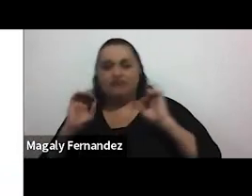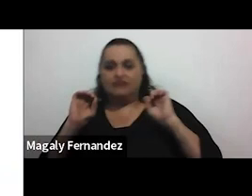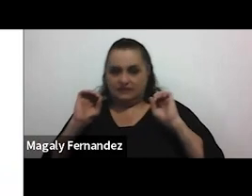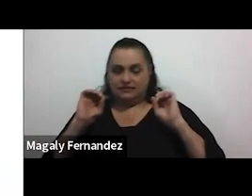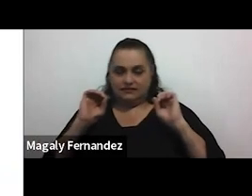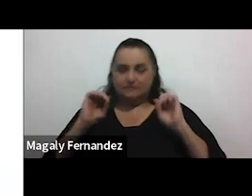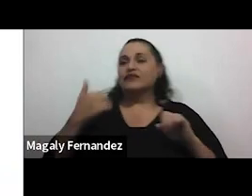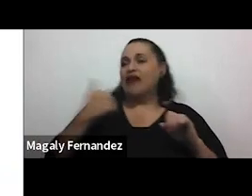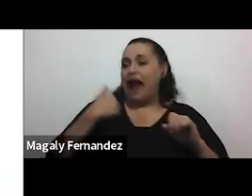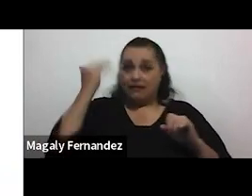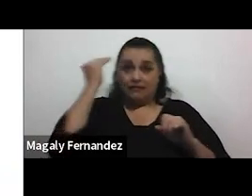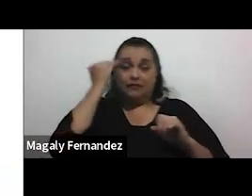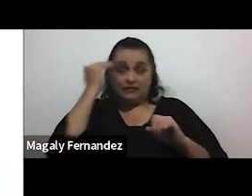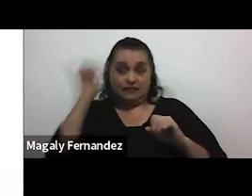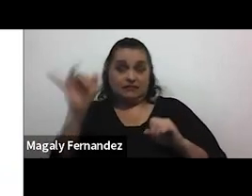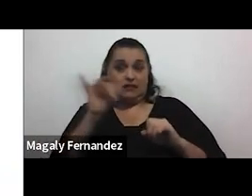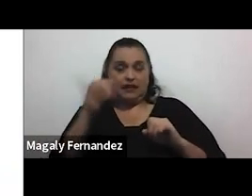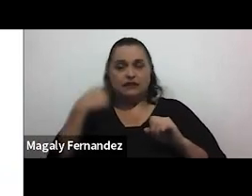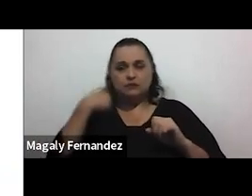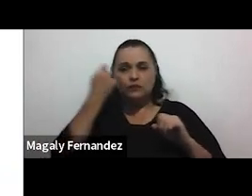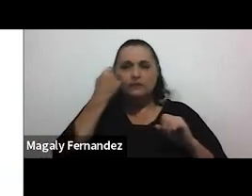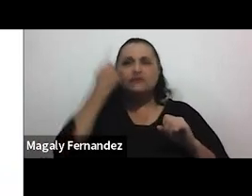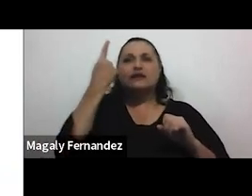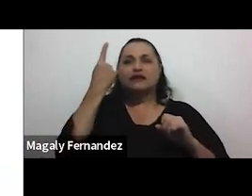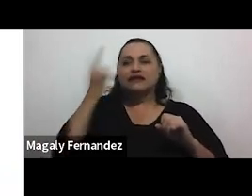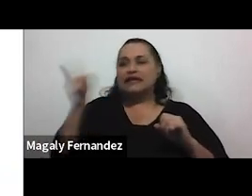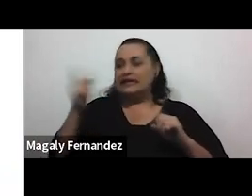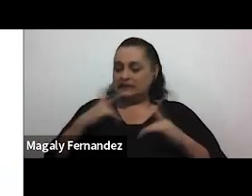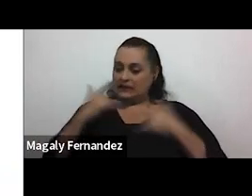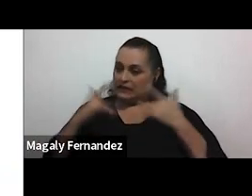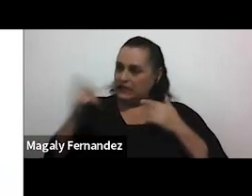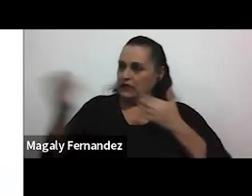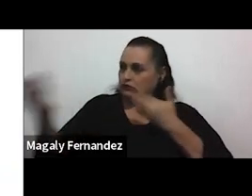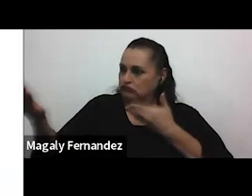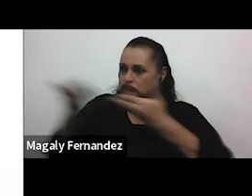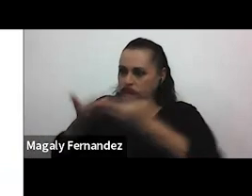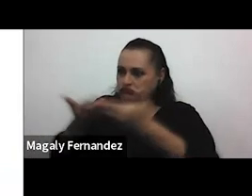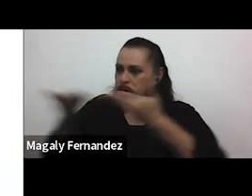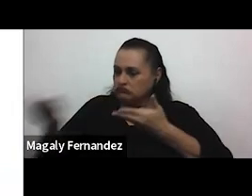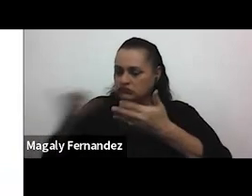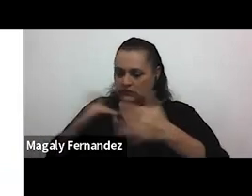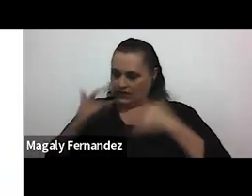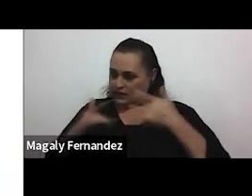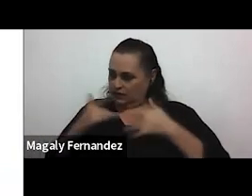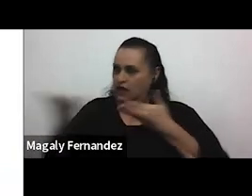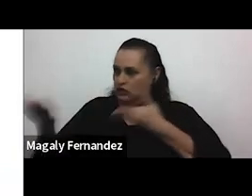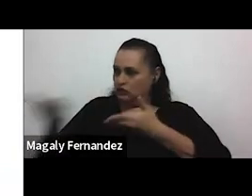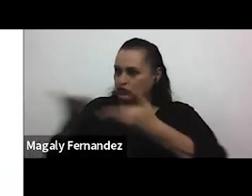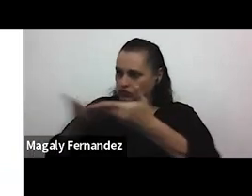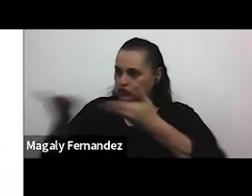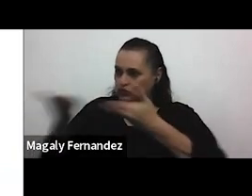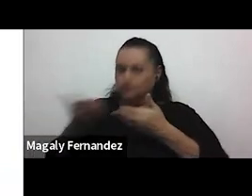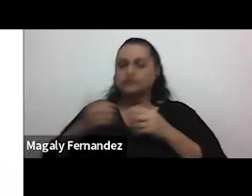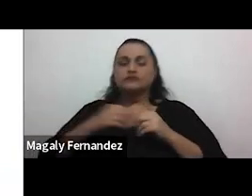hay una capacidad también de entender el sentir las emociones y los sentimientos de mi de mi pareja en este